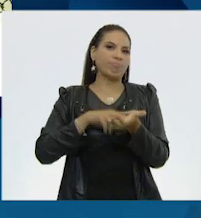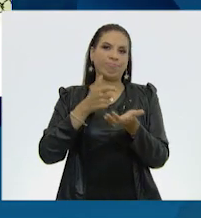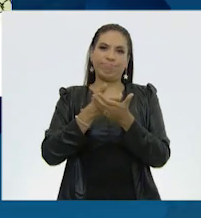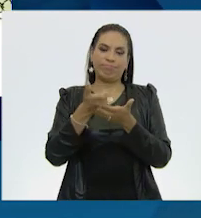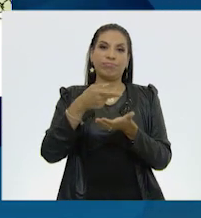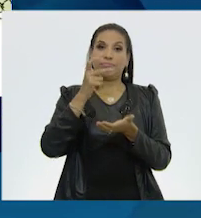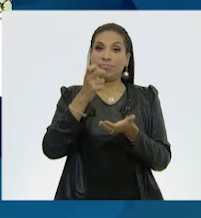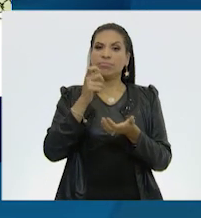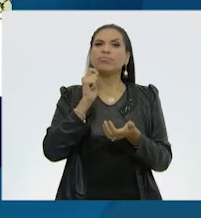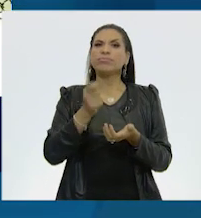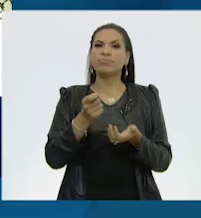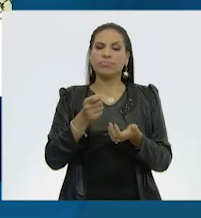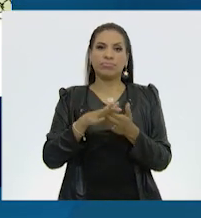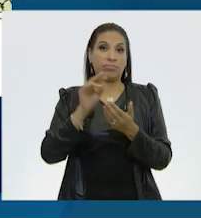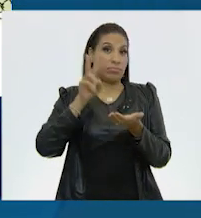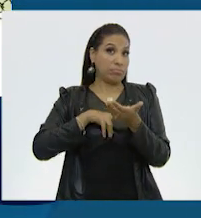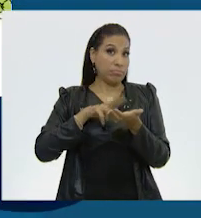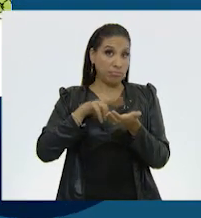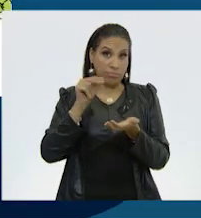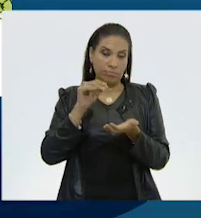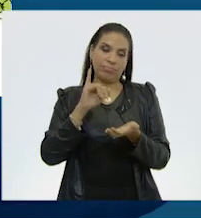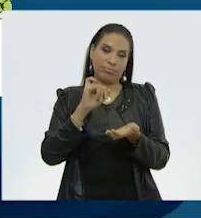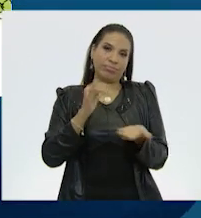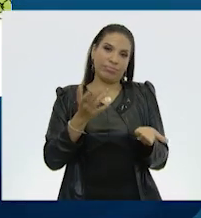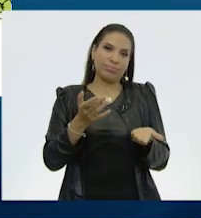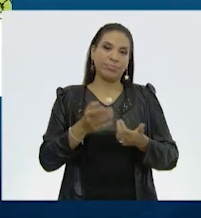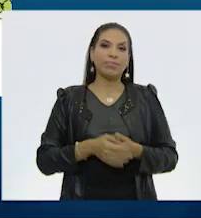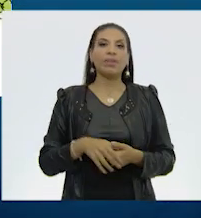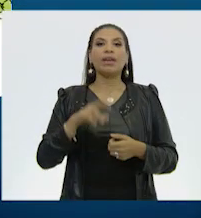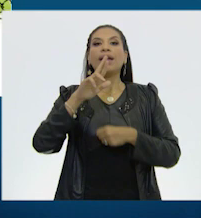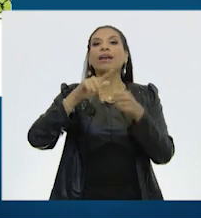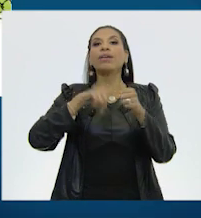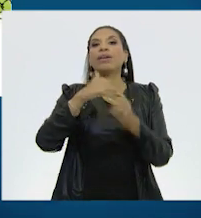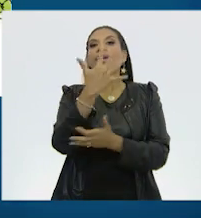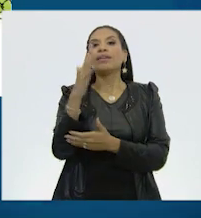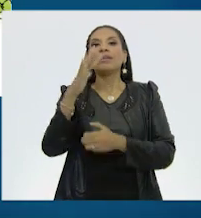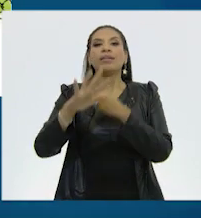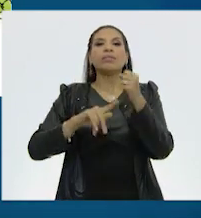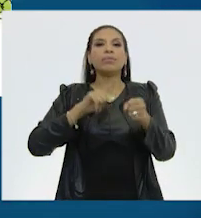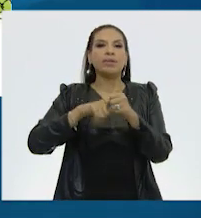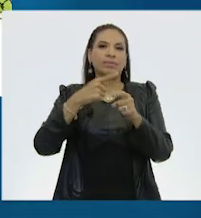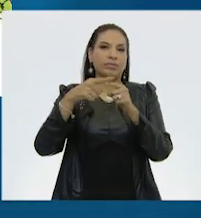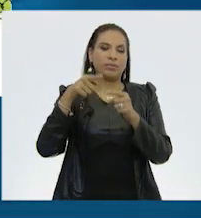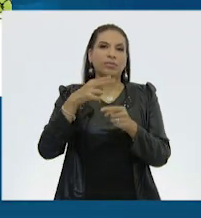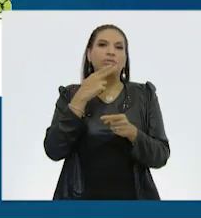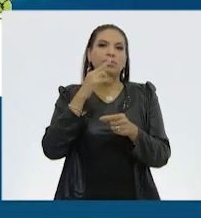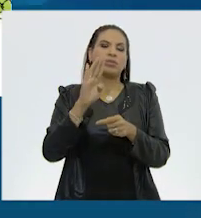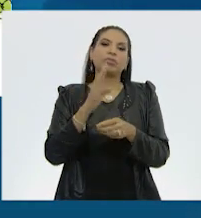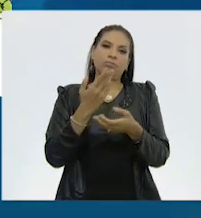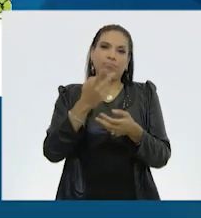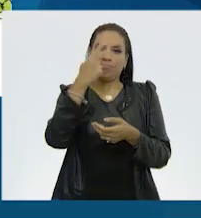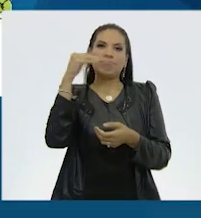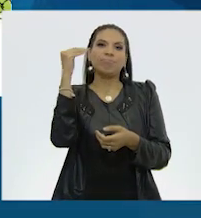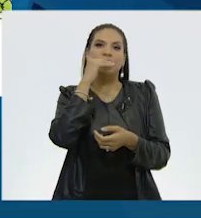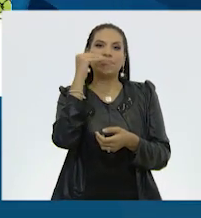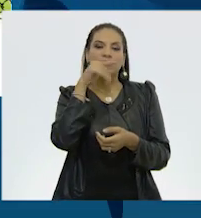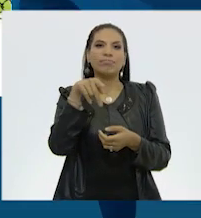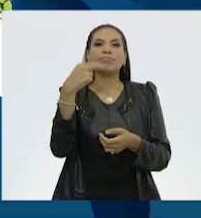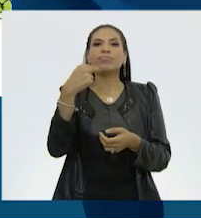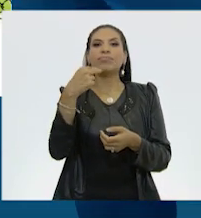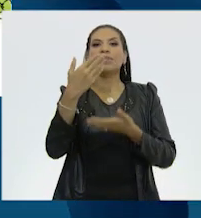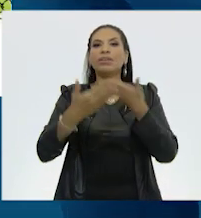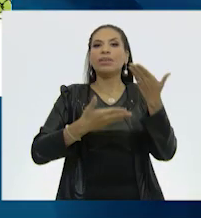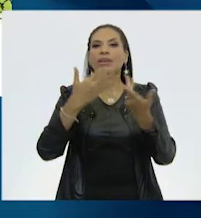pero eso no quiere decir que no sean valiosas. La naturaleza nos da muchos beneficios de manera gratuita. Se llaman